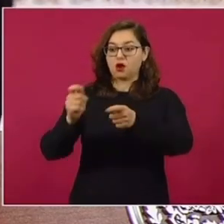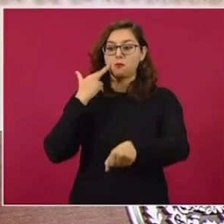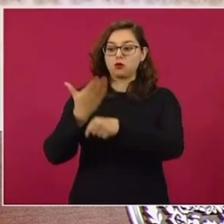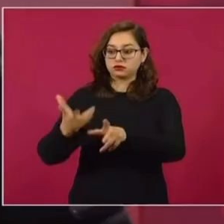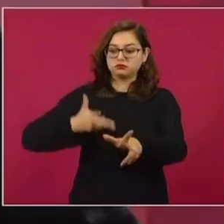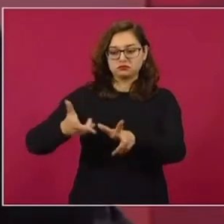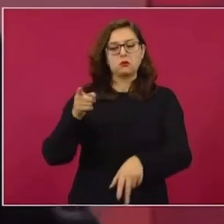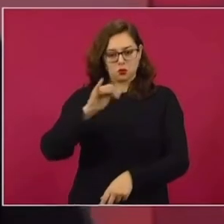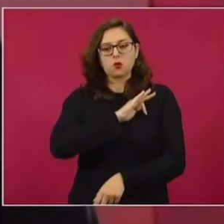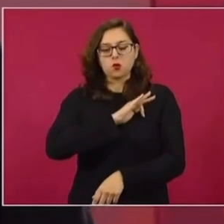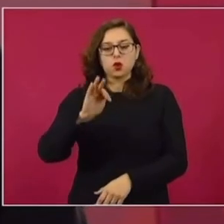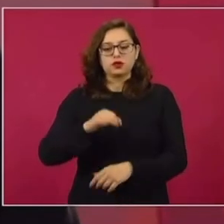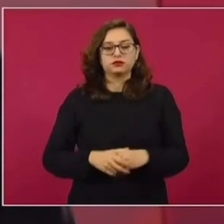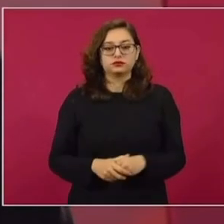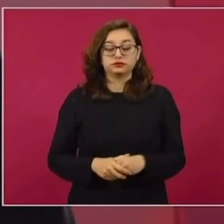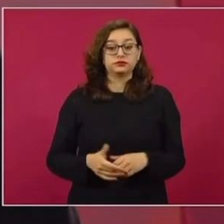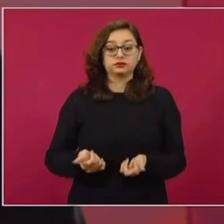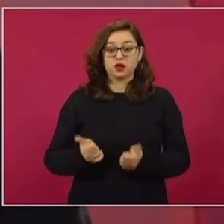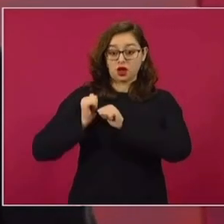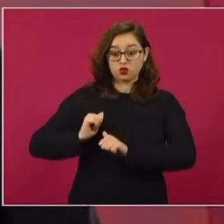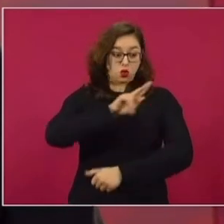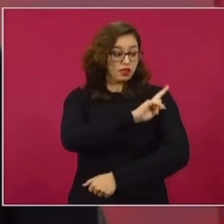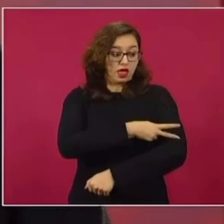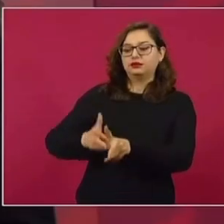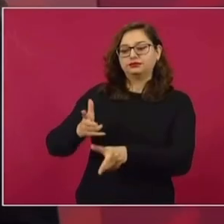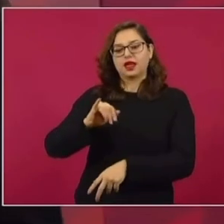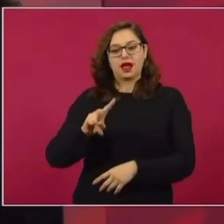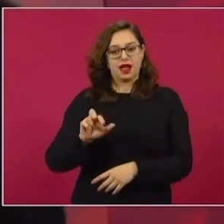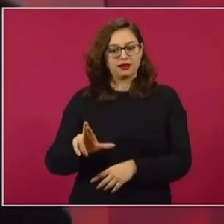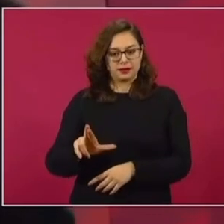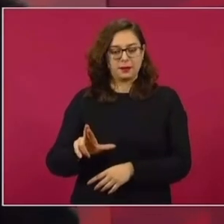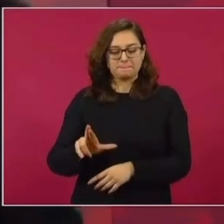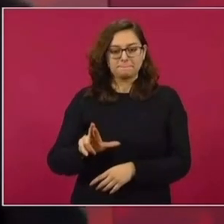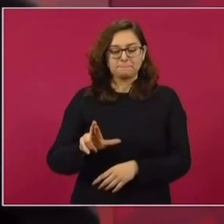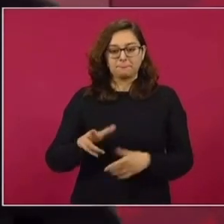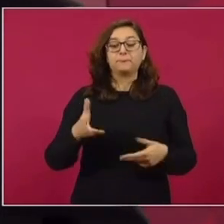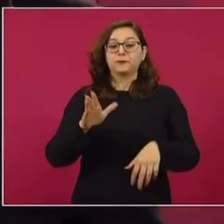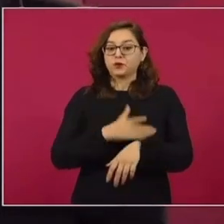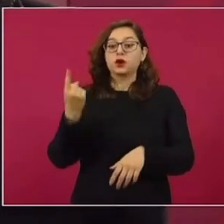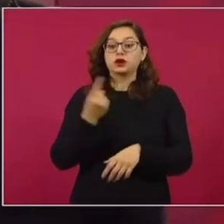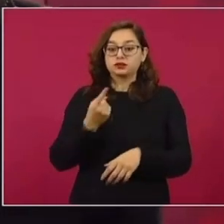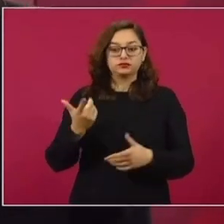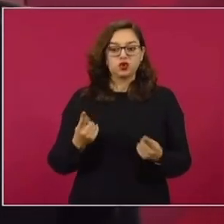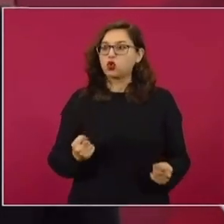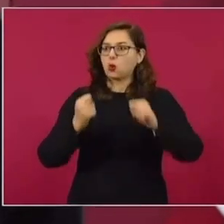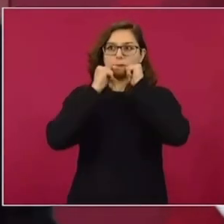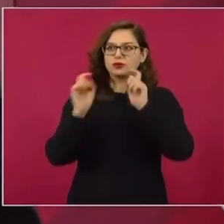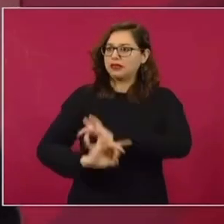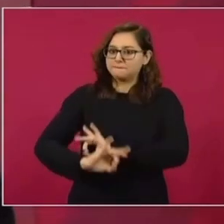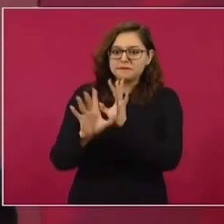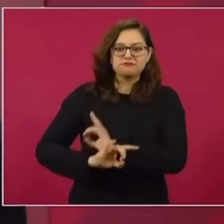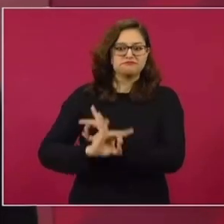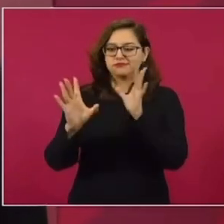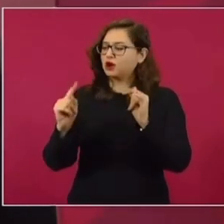con eso. Y aquí no son cargos, son encargos. Porque llueva, truene o relámpague, ¿eh?